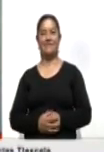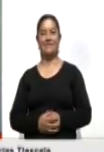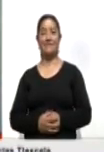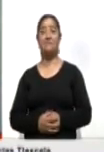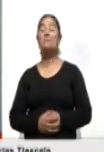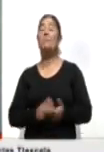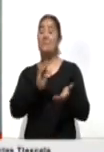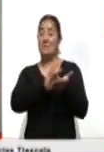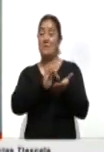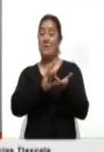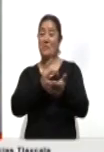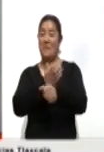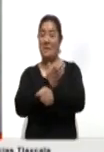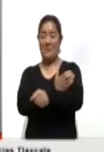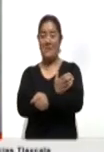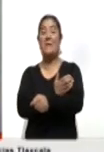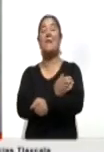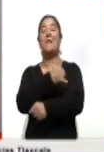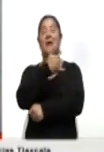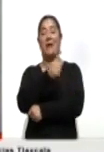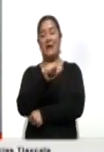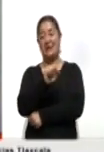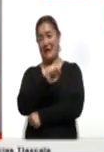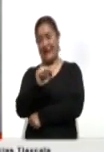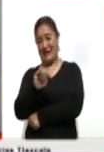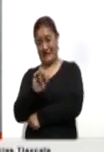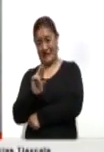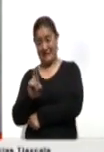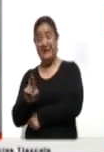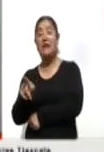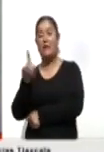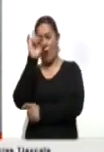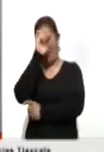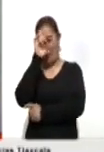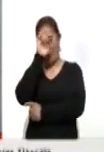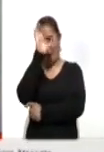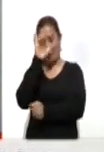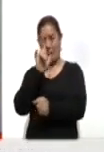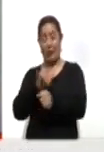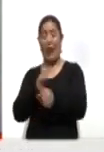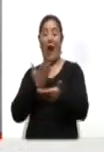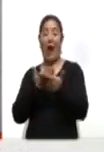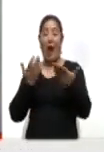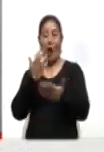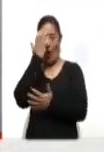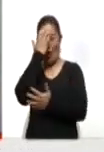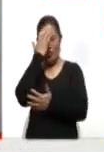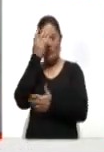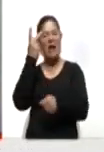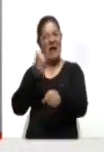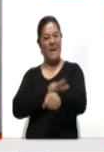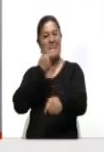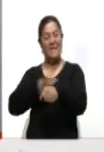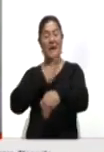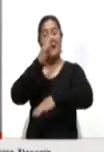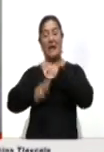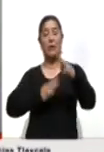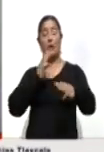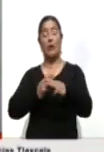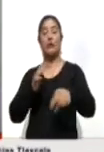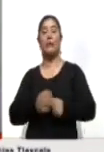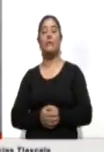Muchísimas gracias a nuestro compañero Yacir Zarate por la recomendación cultural. Y es momento de conocer qué ocurre en el mundo. Y es que